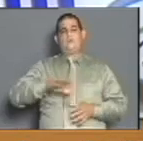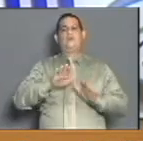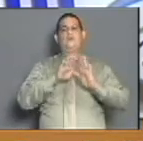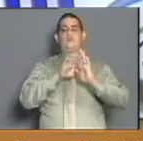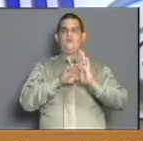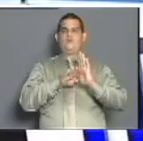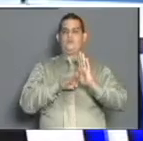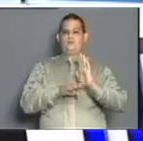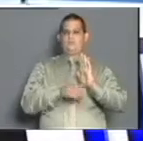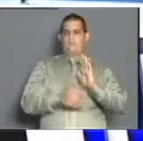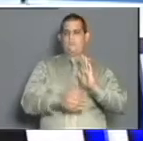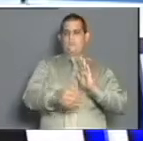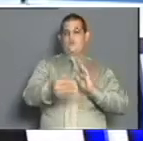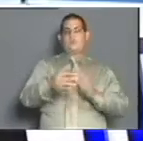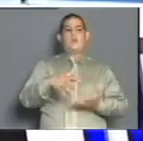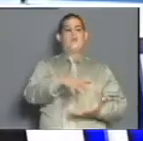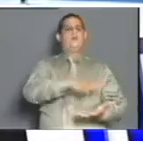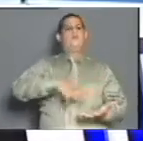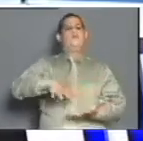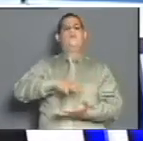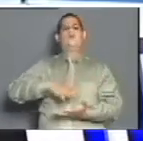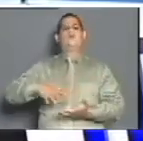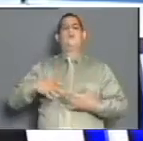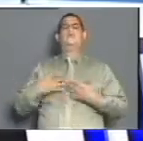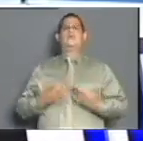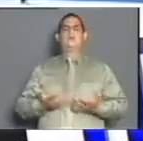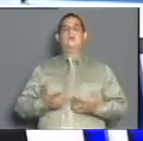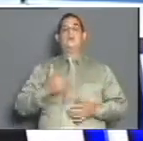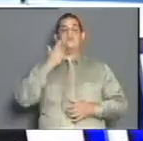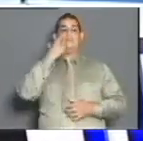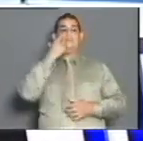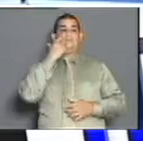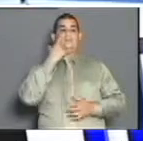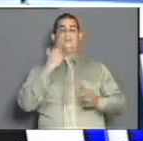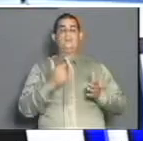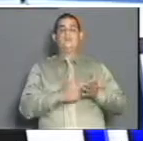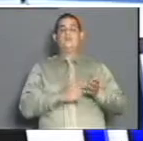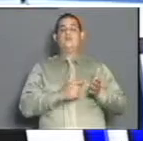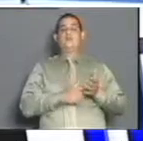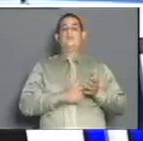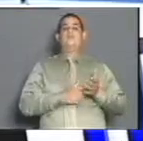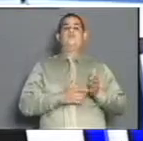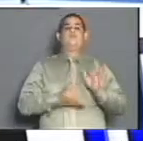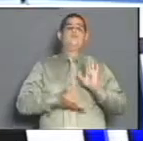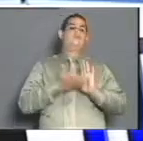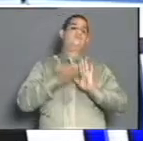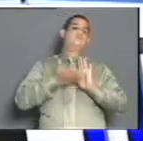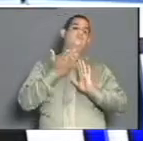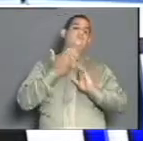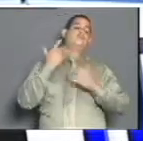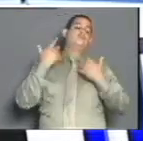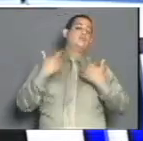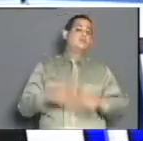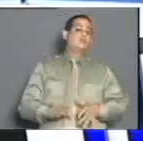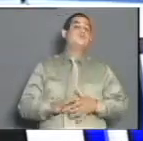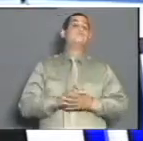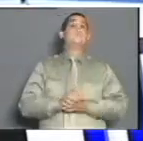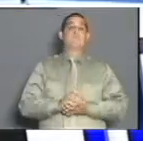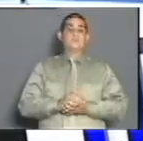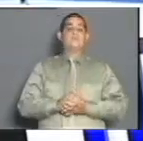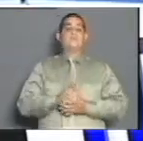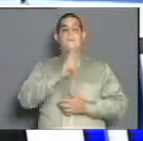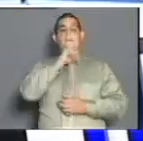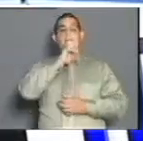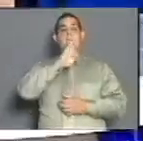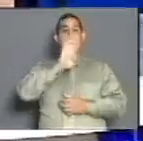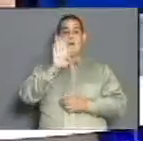mantenga a través del tiempo. Hay territorios que siguen reflejando con los datos más elevados. Yo lo decía cuando explicaba la actualidad, doctora. Hablo